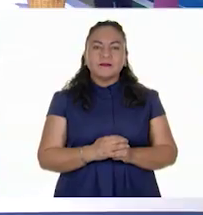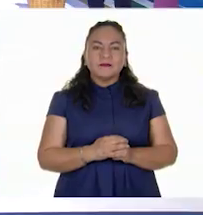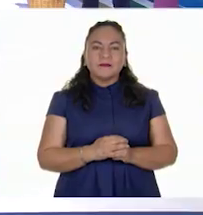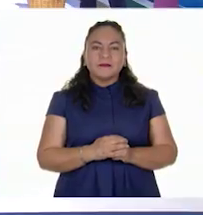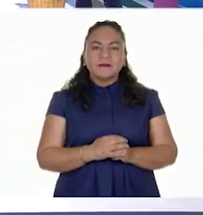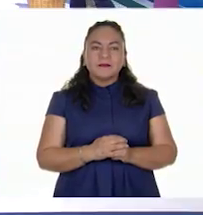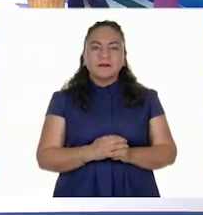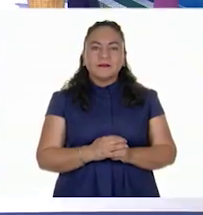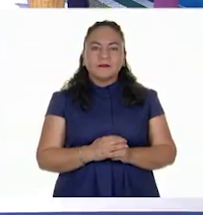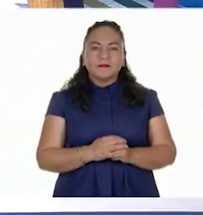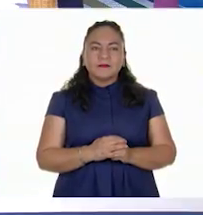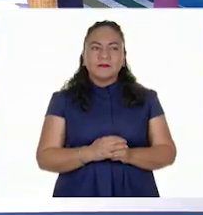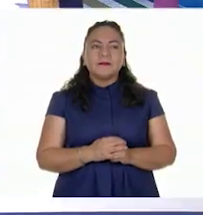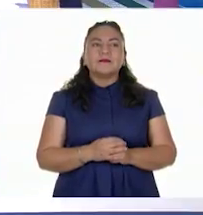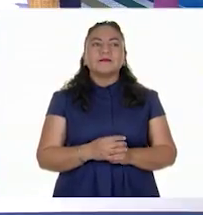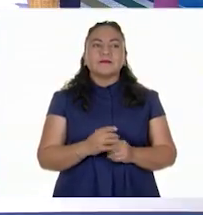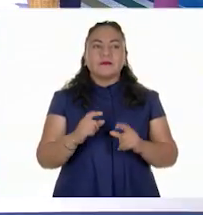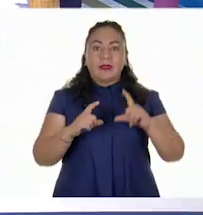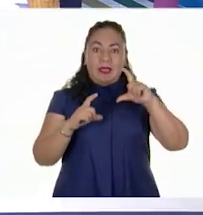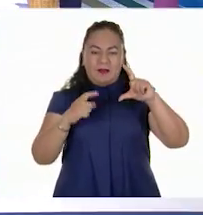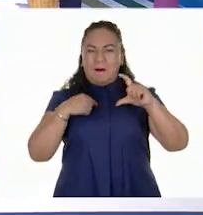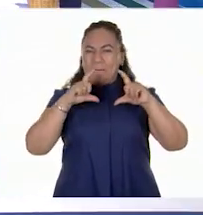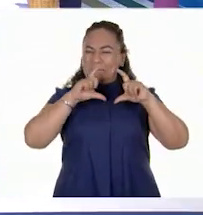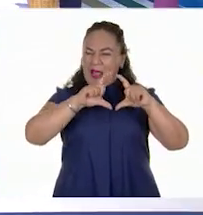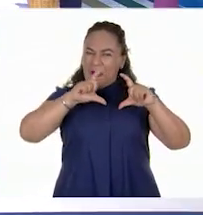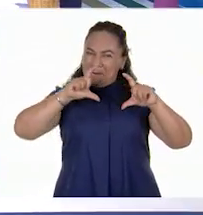Voy a poner con mayúscula y en grande para que se vea.